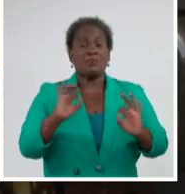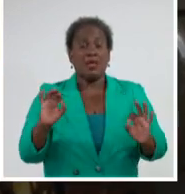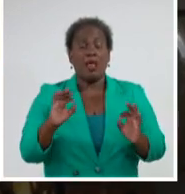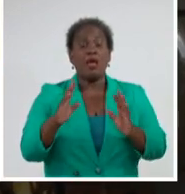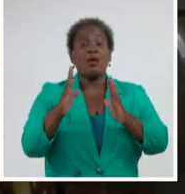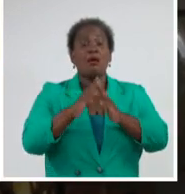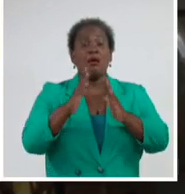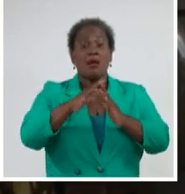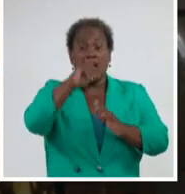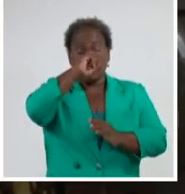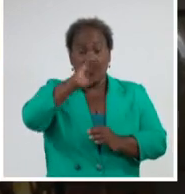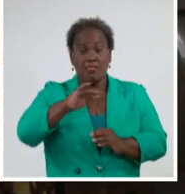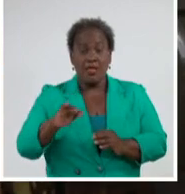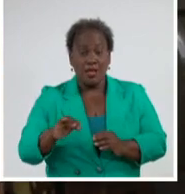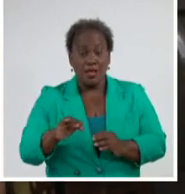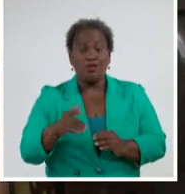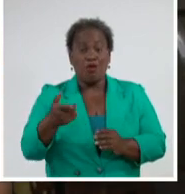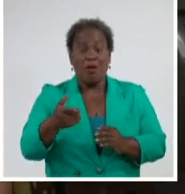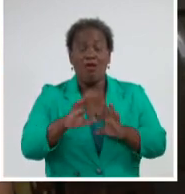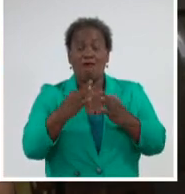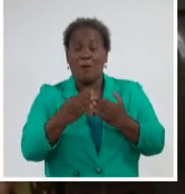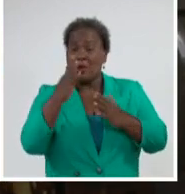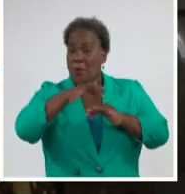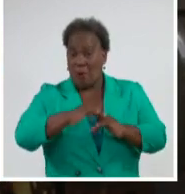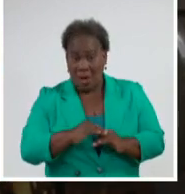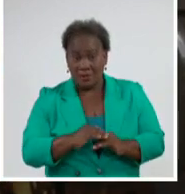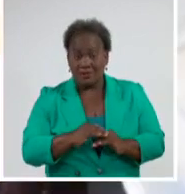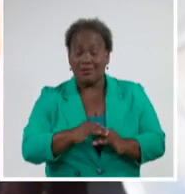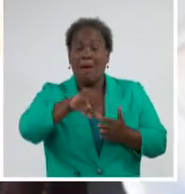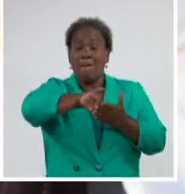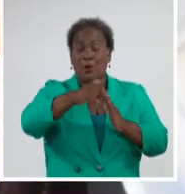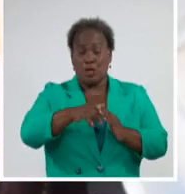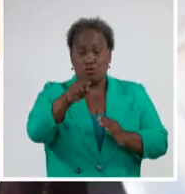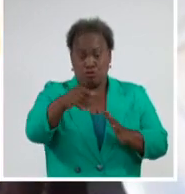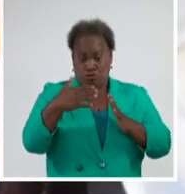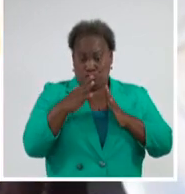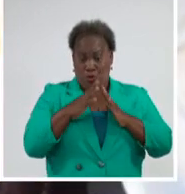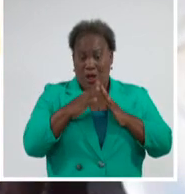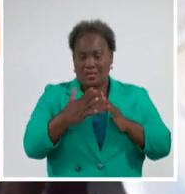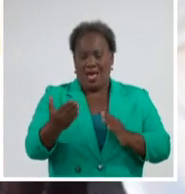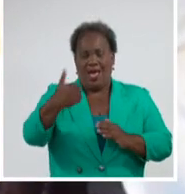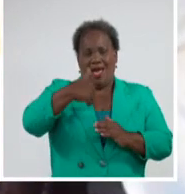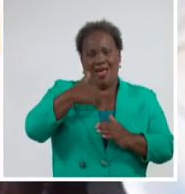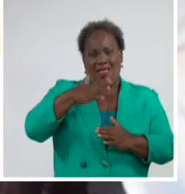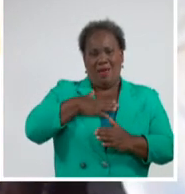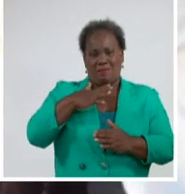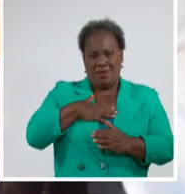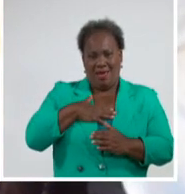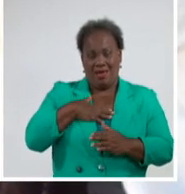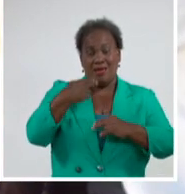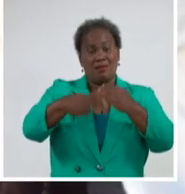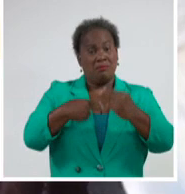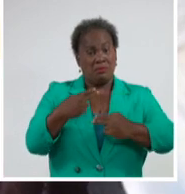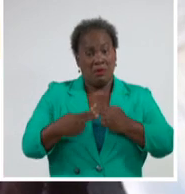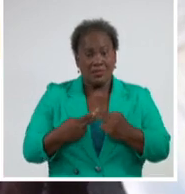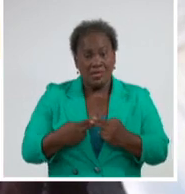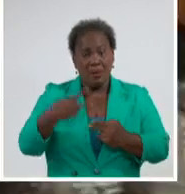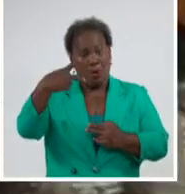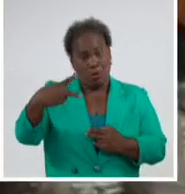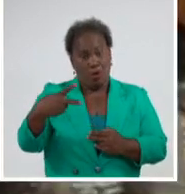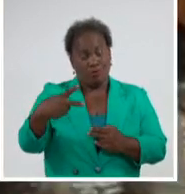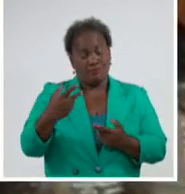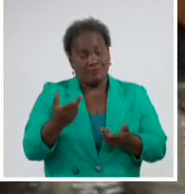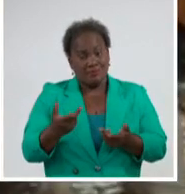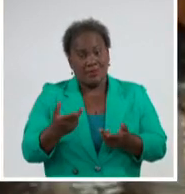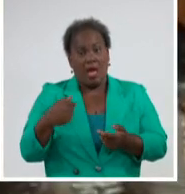niños sin amparo filial, el proyecto de Tu Casa a la Mía, que lo realizo con la actriz Carmen Margoyes, y bueno, vamos a estos lugares